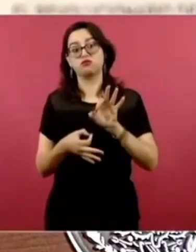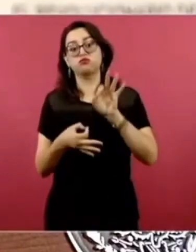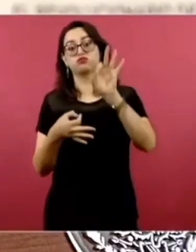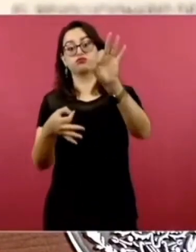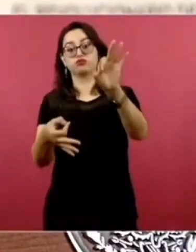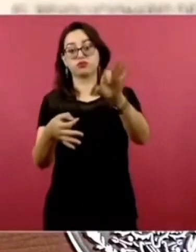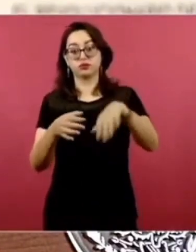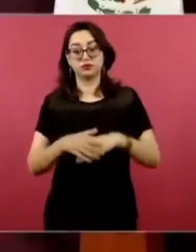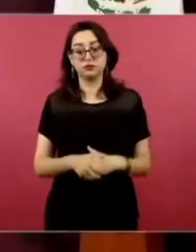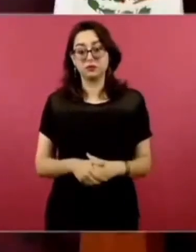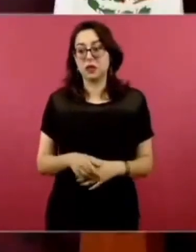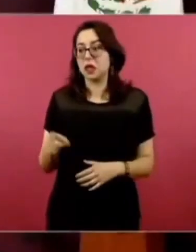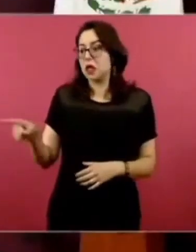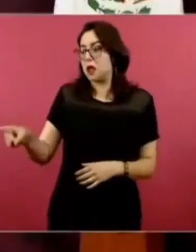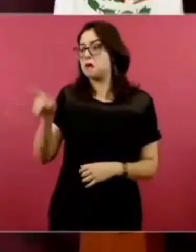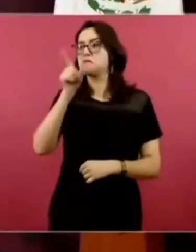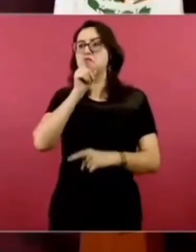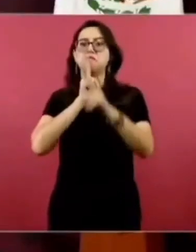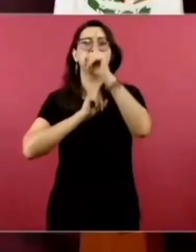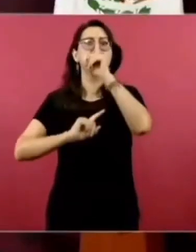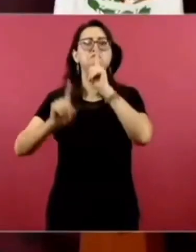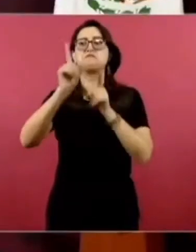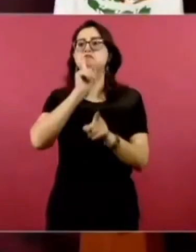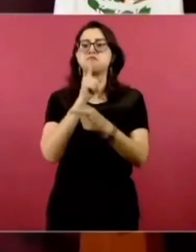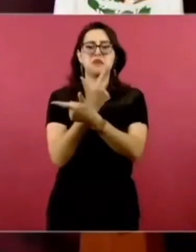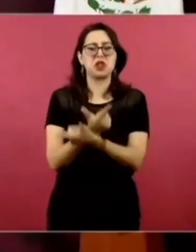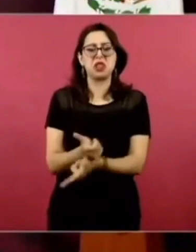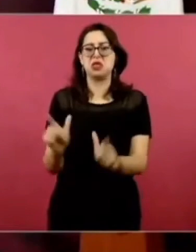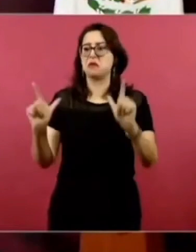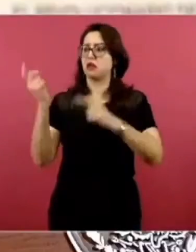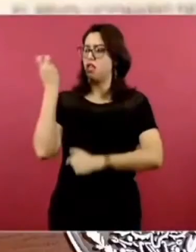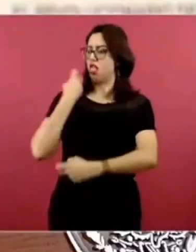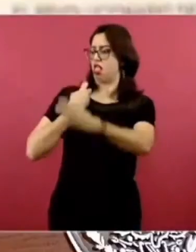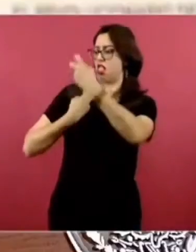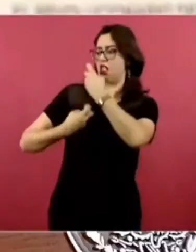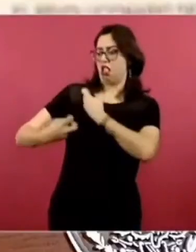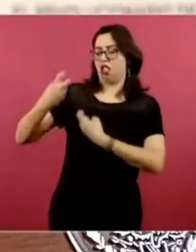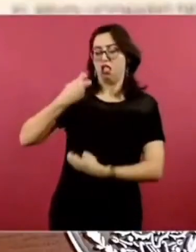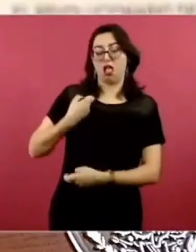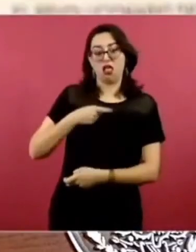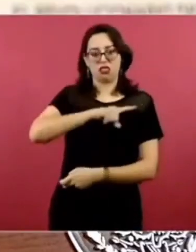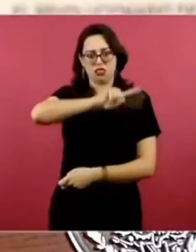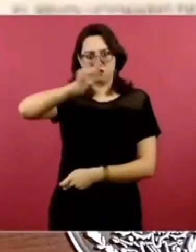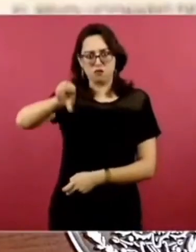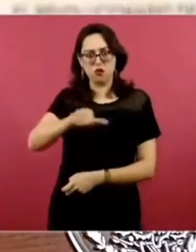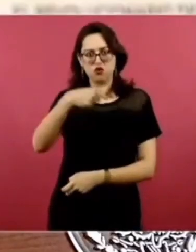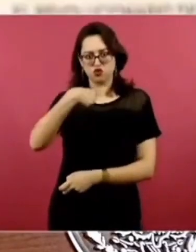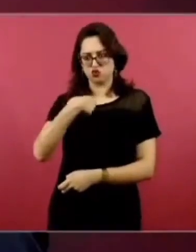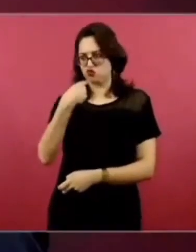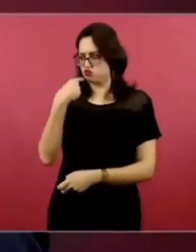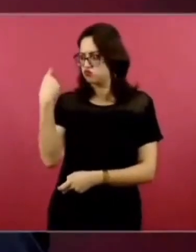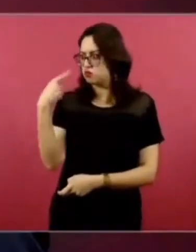y no se pueda acusar al calumniador